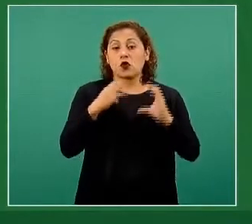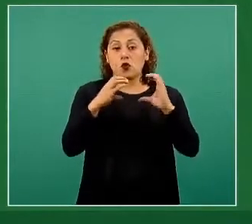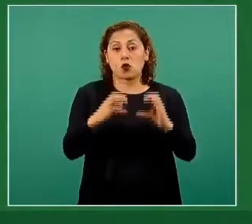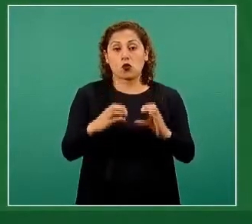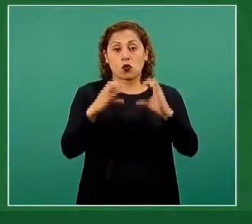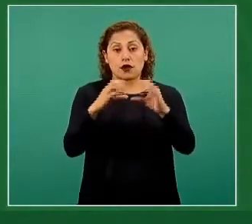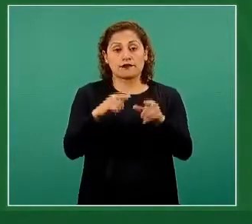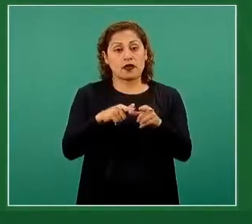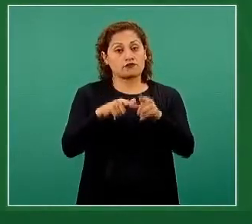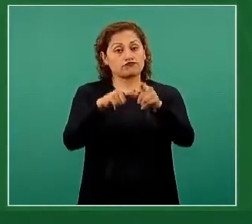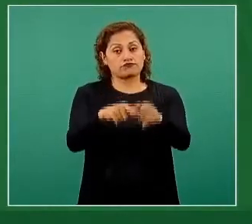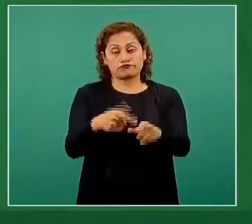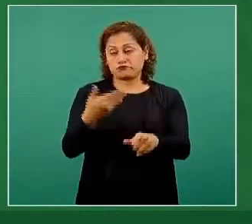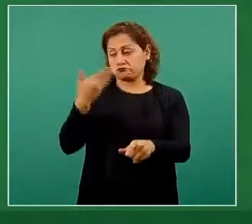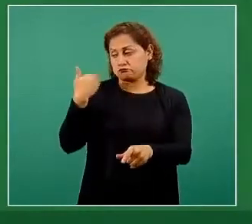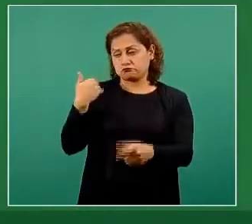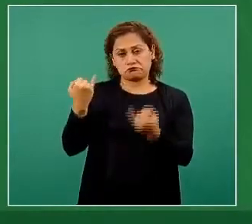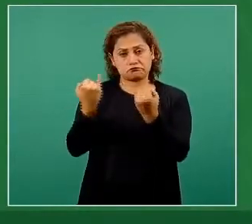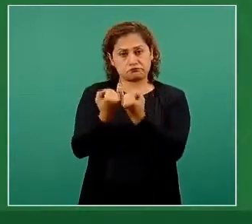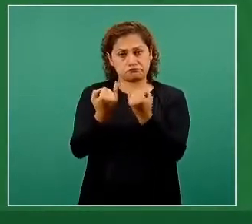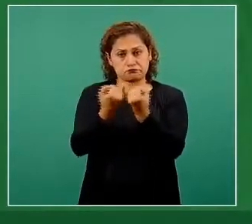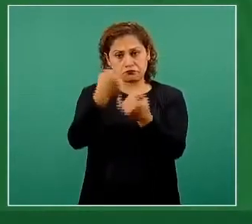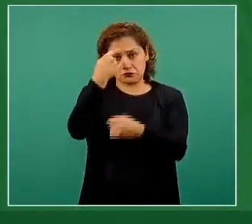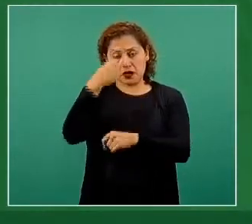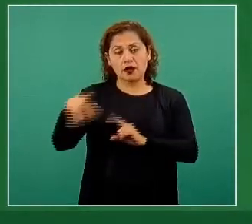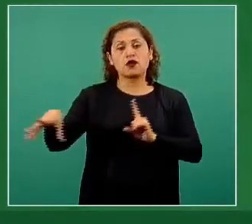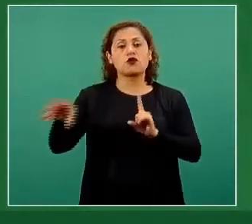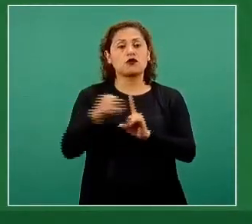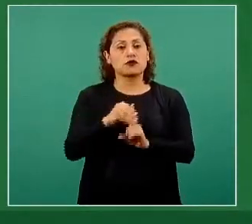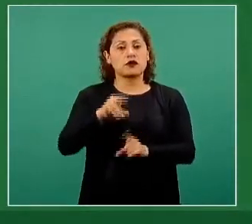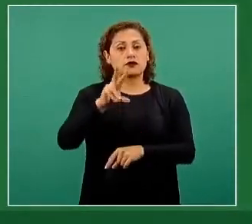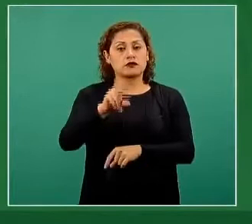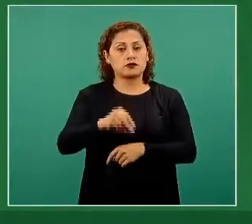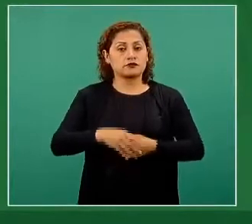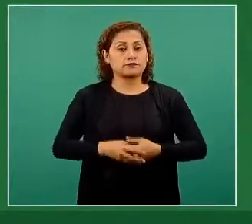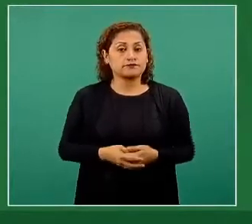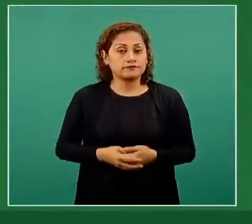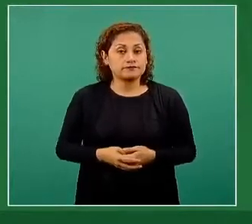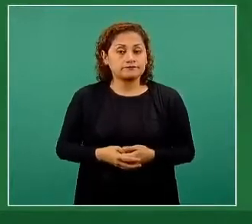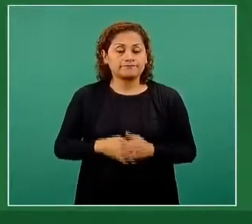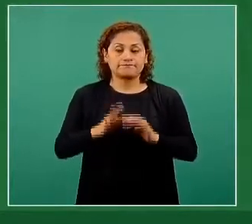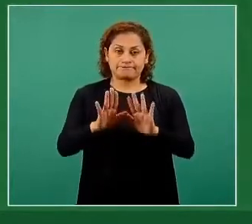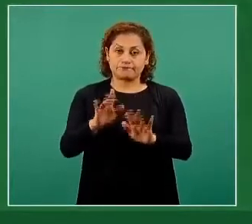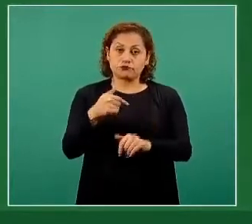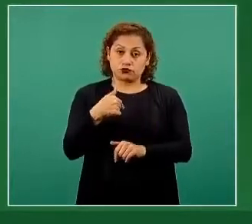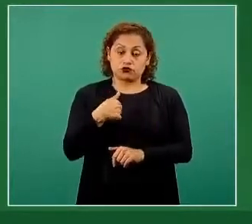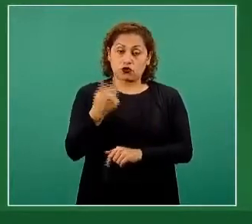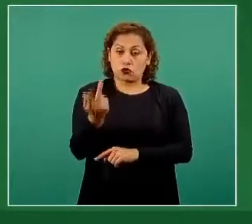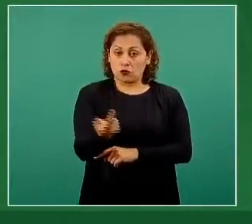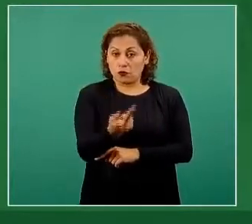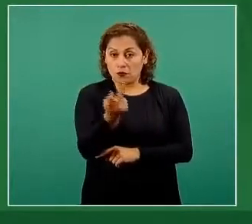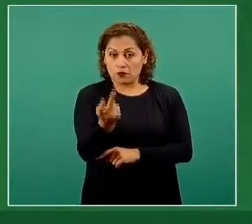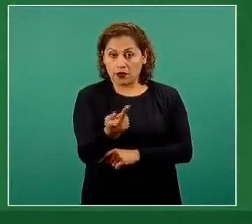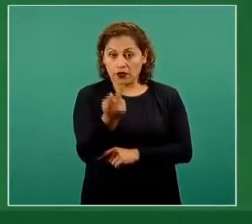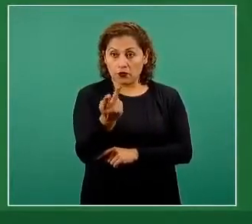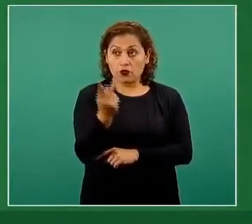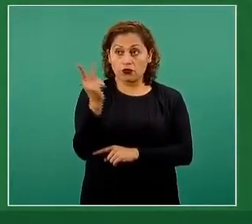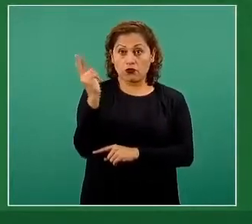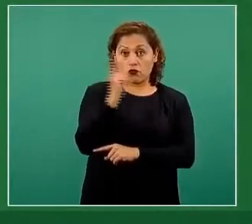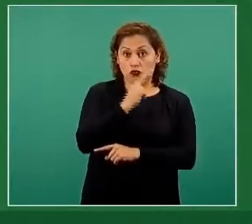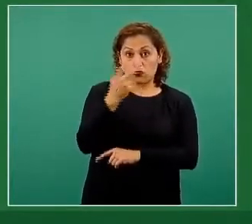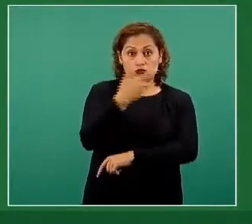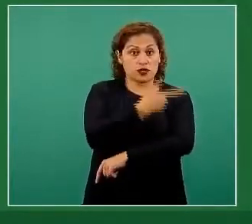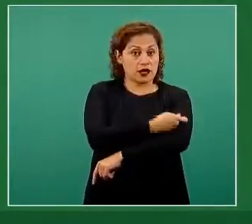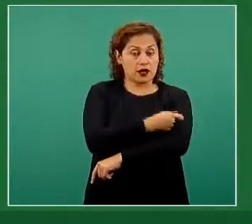como lo he hecho hasta ahora para no sufrir contagio. Mi pregunta es, ¿a qué otra vacuna puedo ser